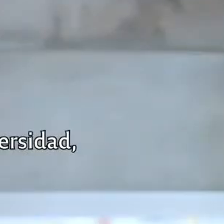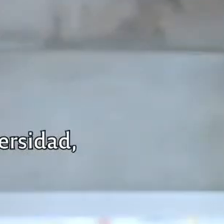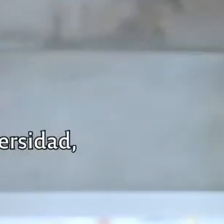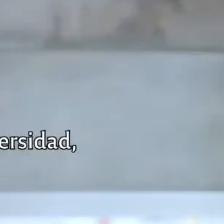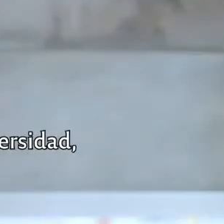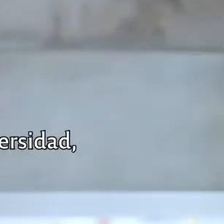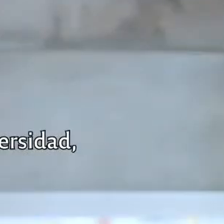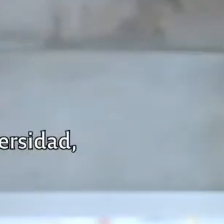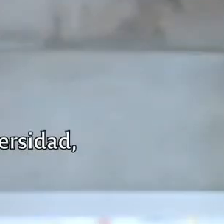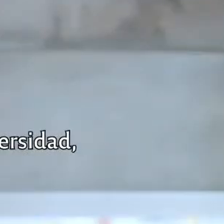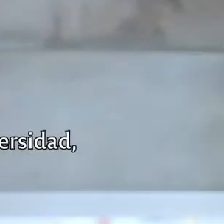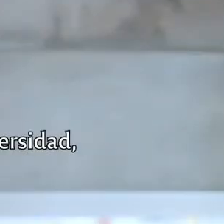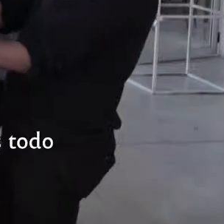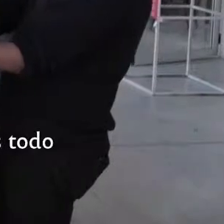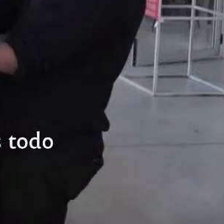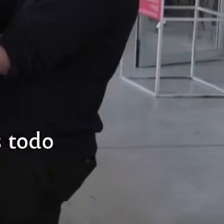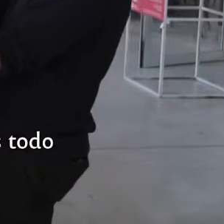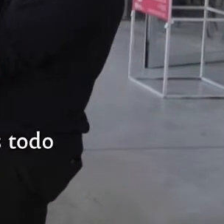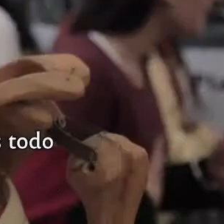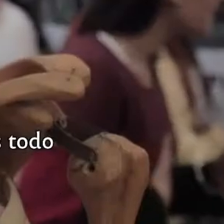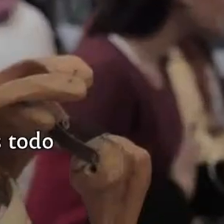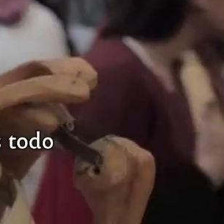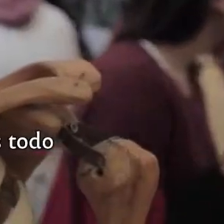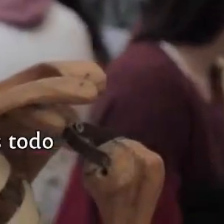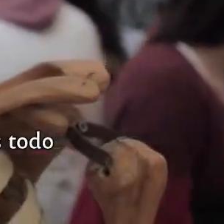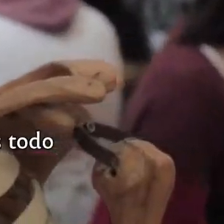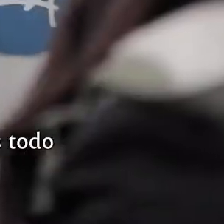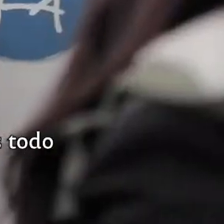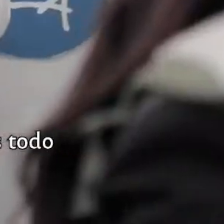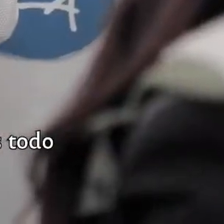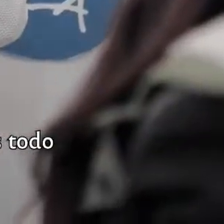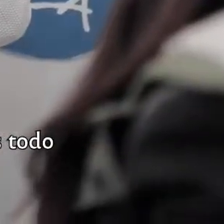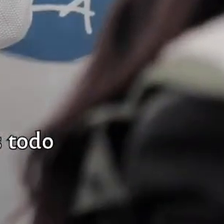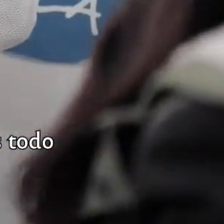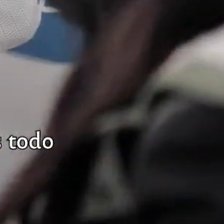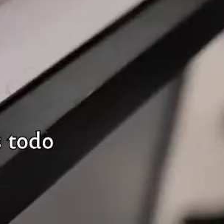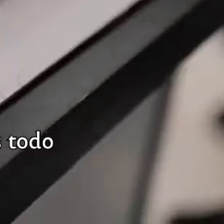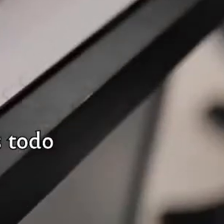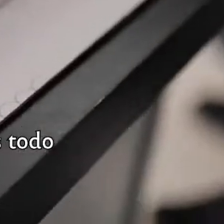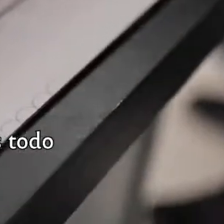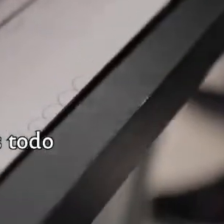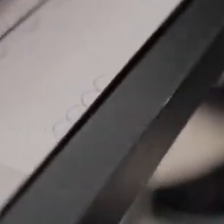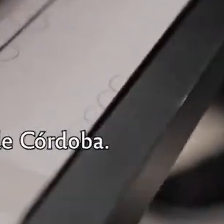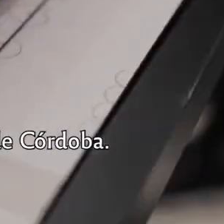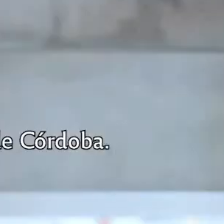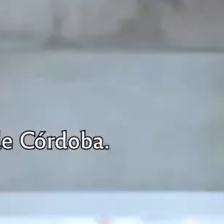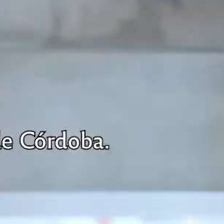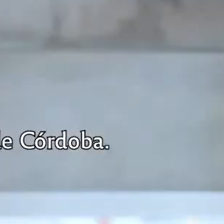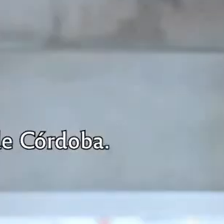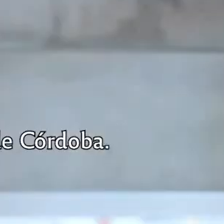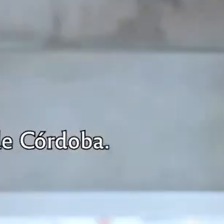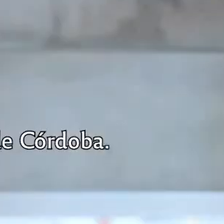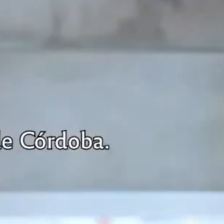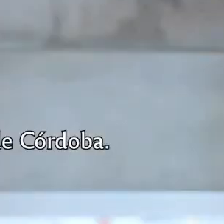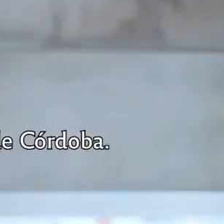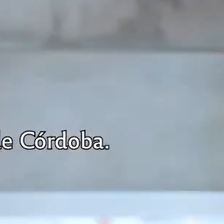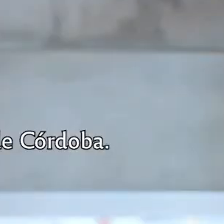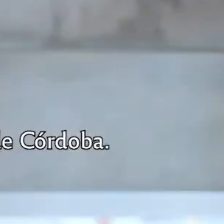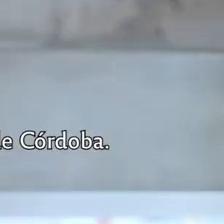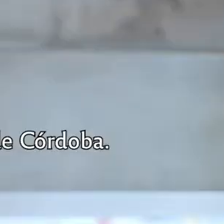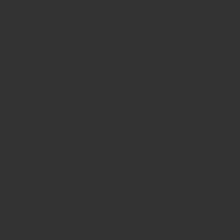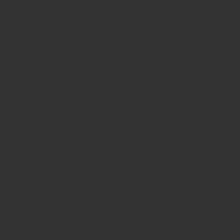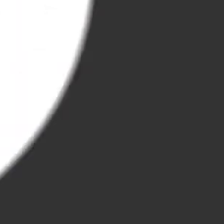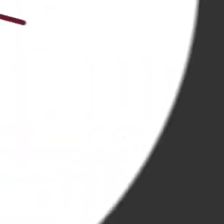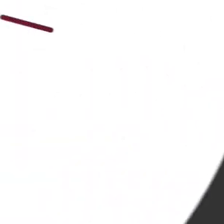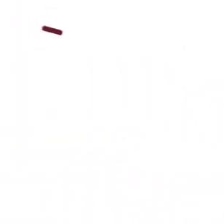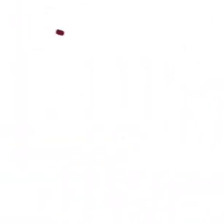Nosotros queremos que todos lleguen a la universidad, por eso abrimos nuestras puertas y brindamos todo lo que está en nuestro alcance. Por eso te esperamos en la Universidad Nacional